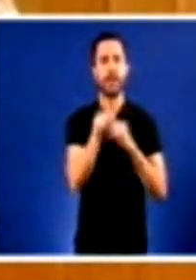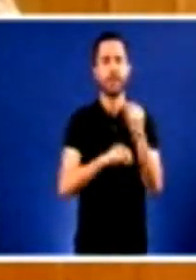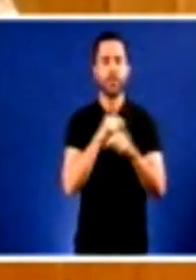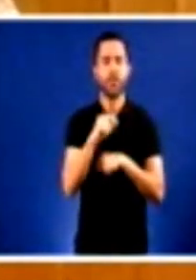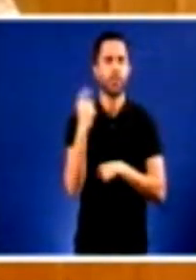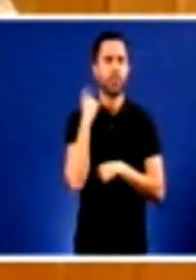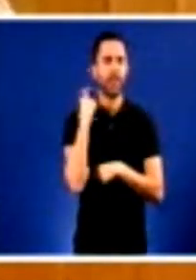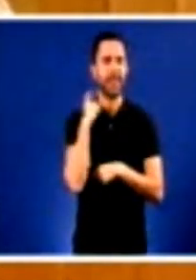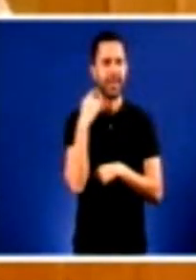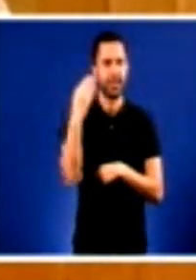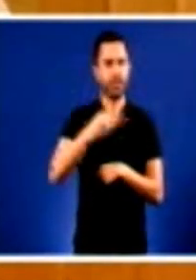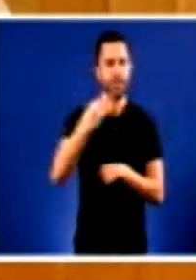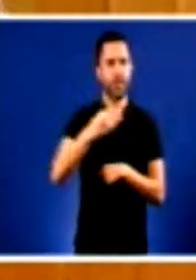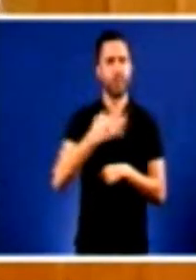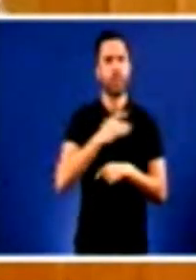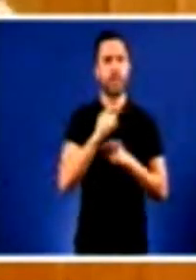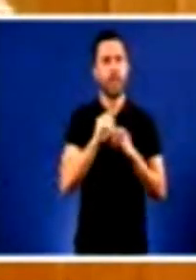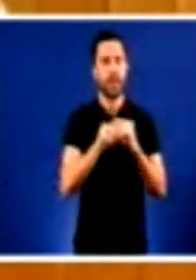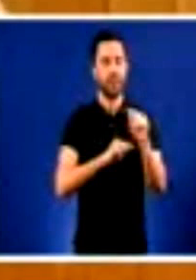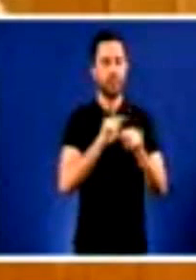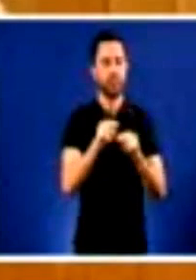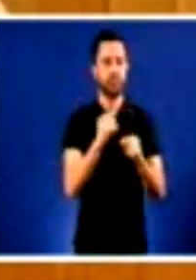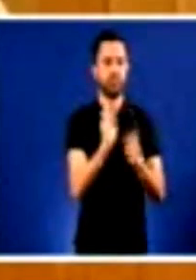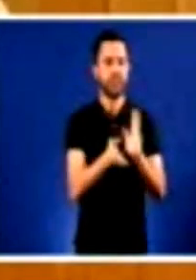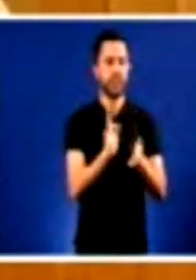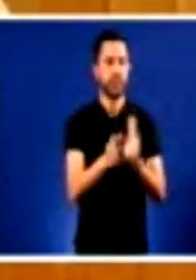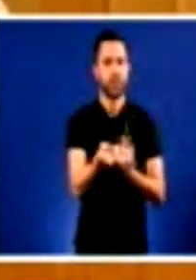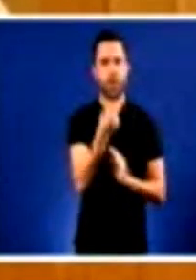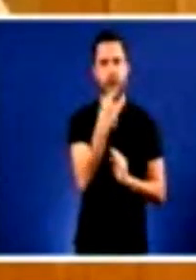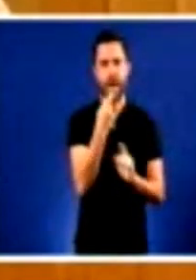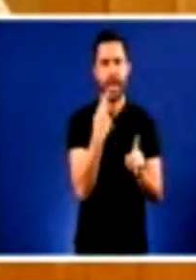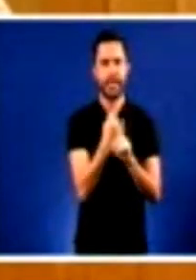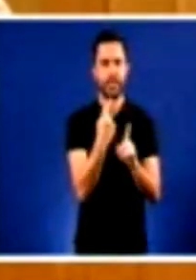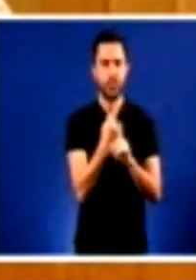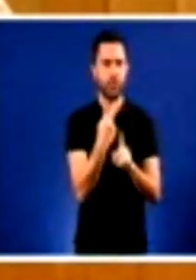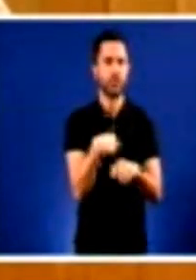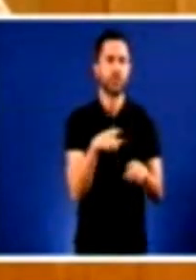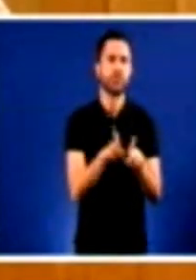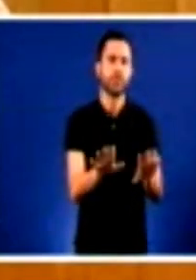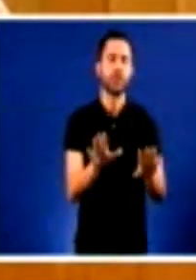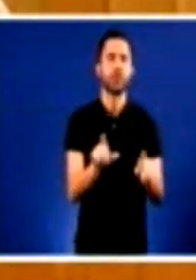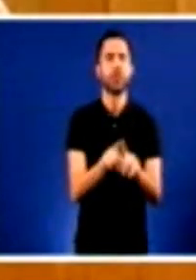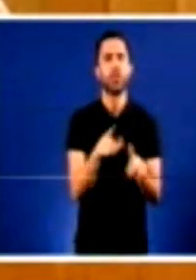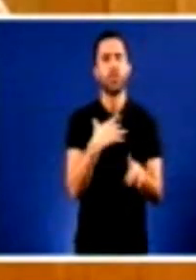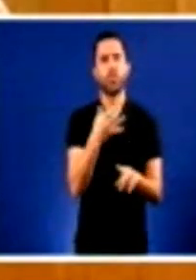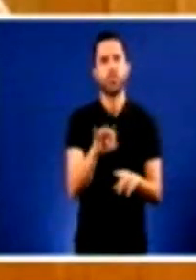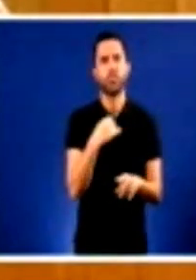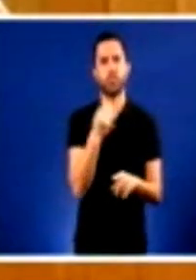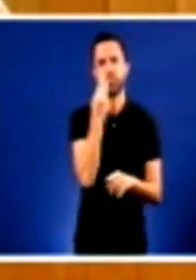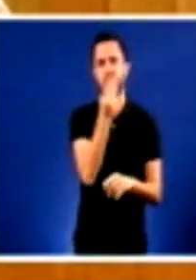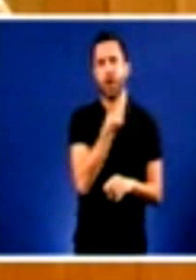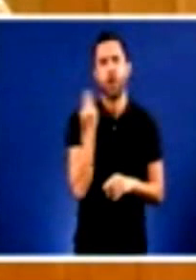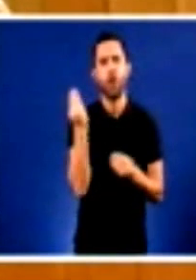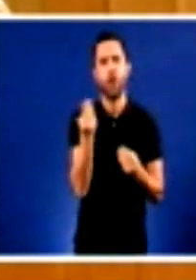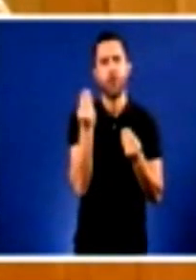pode tratarse con antibióticos, pero, como xa dicen, non son moi infetivos, por iso a mellor prevención é a vacinación.